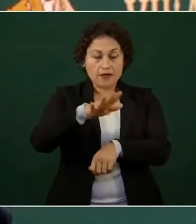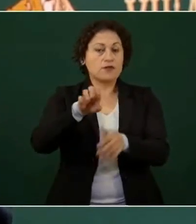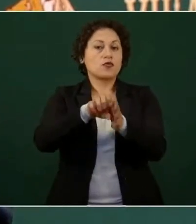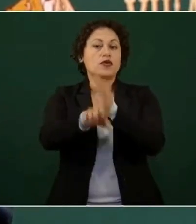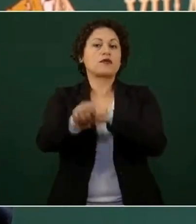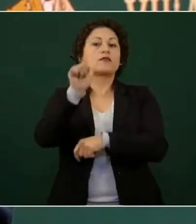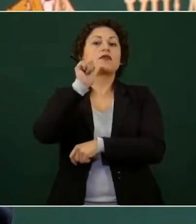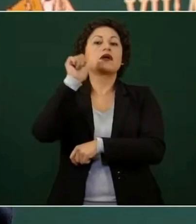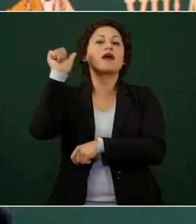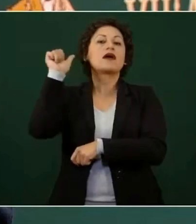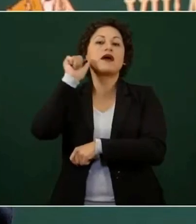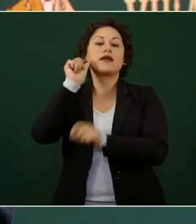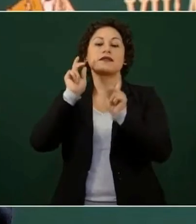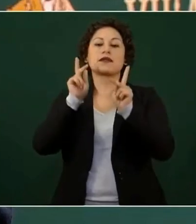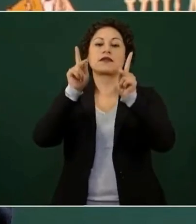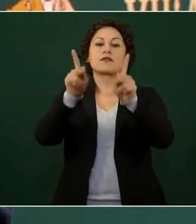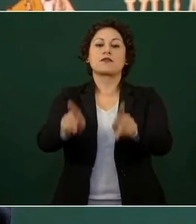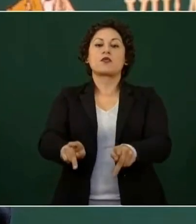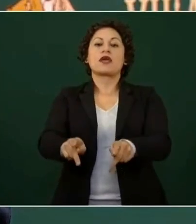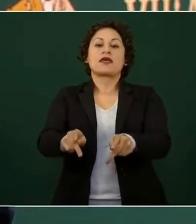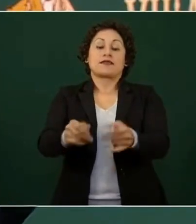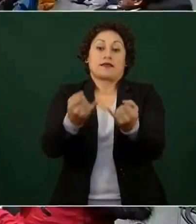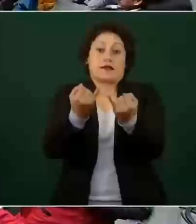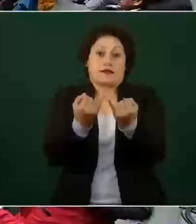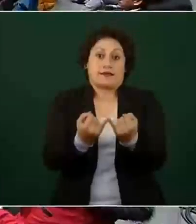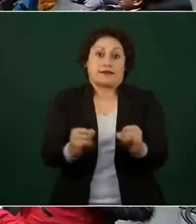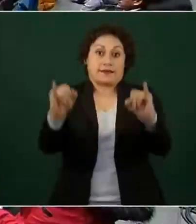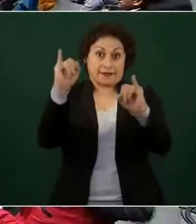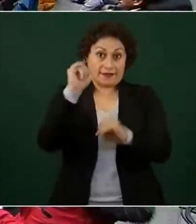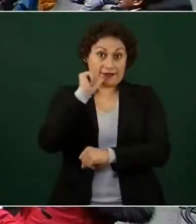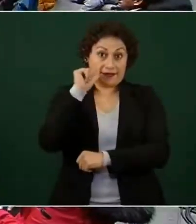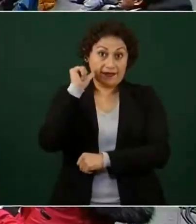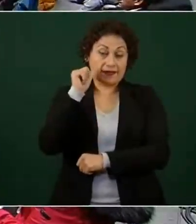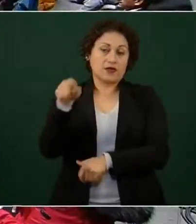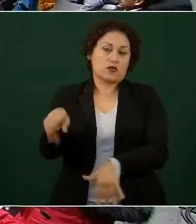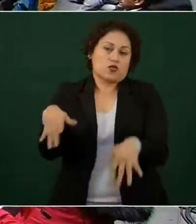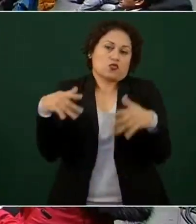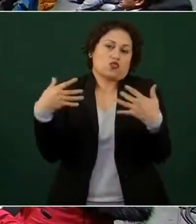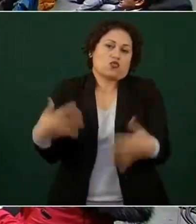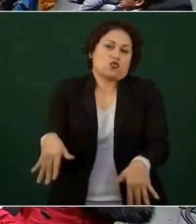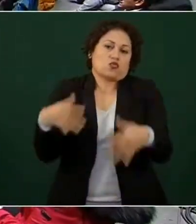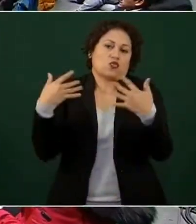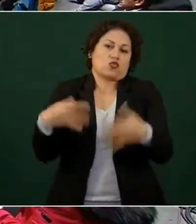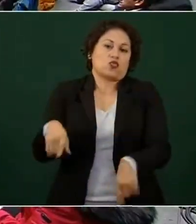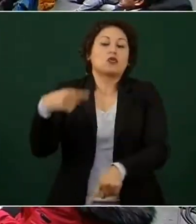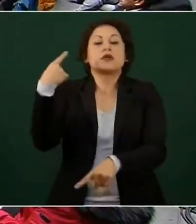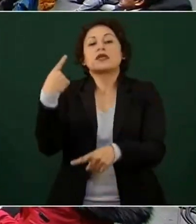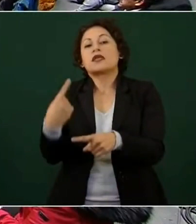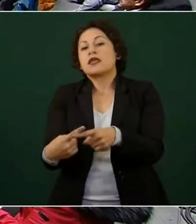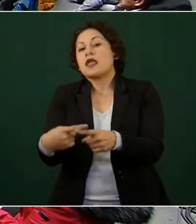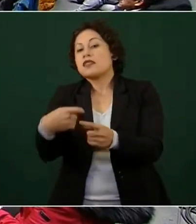ayer, es una escultura de Gabriel Orozco,